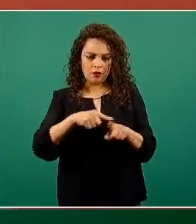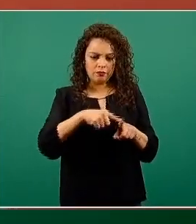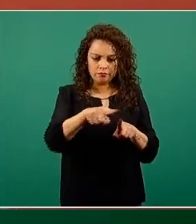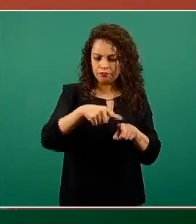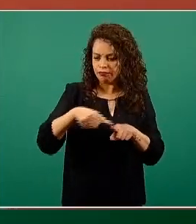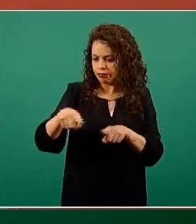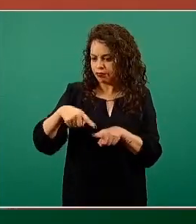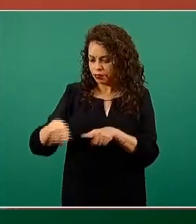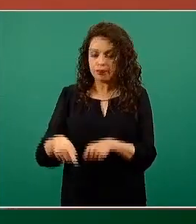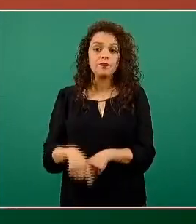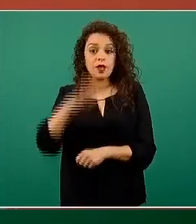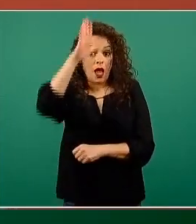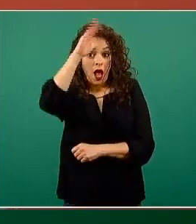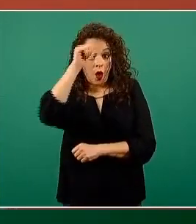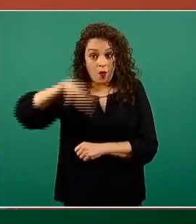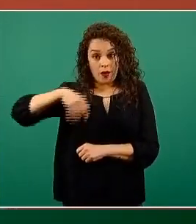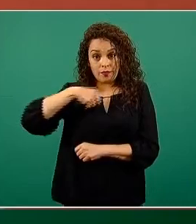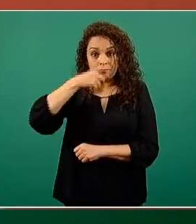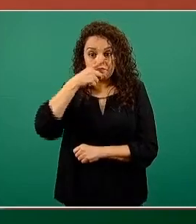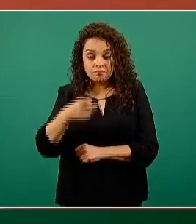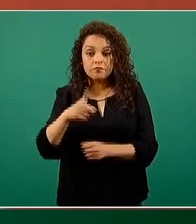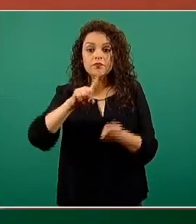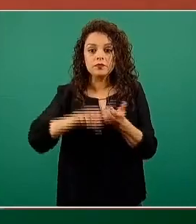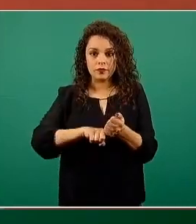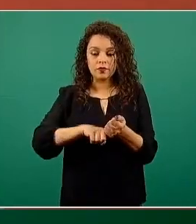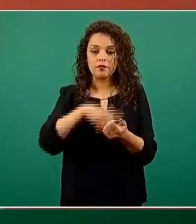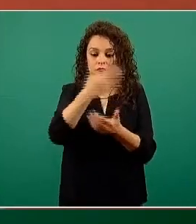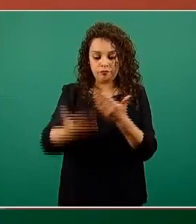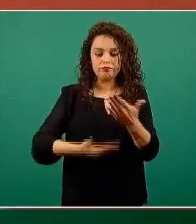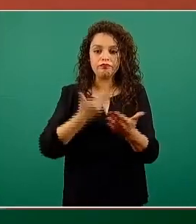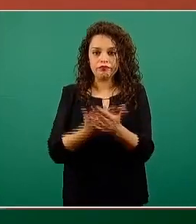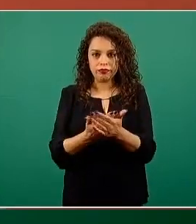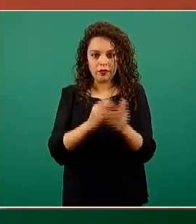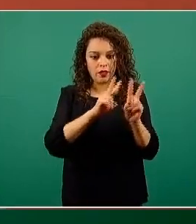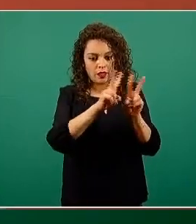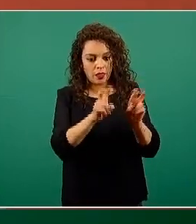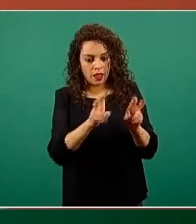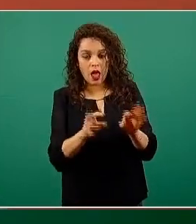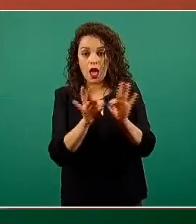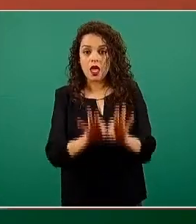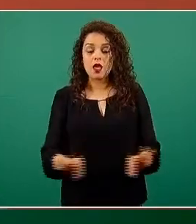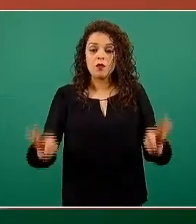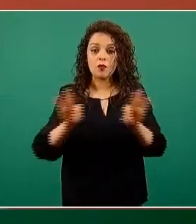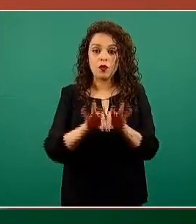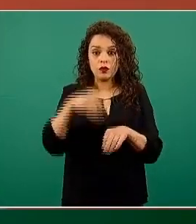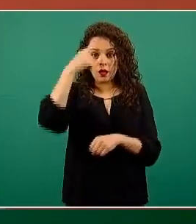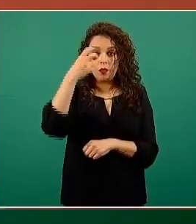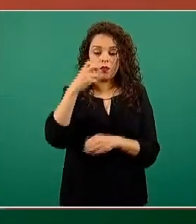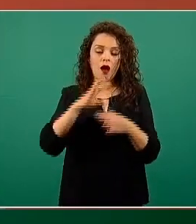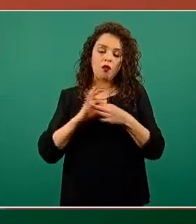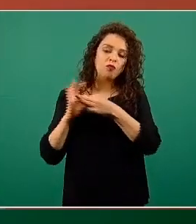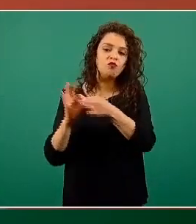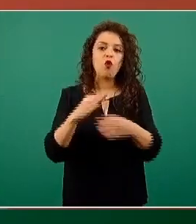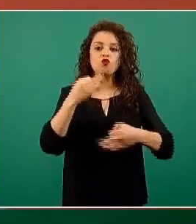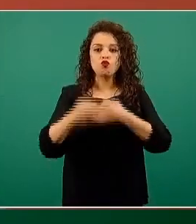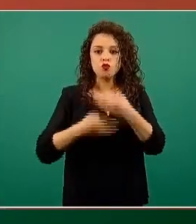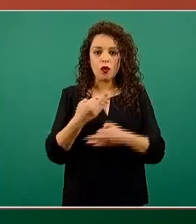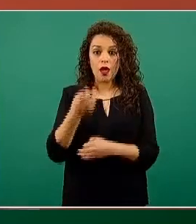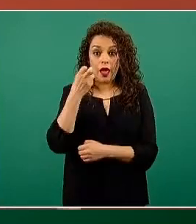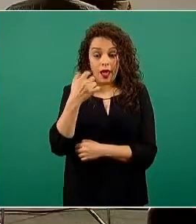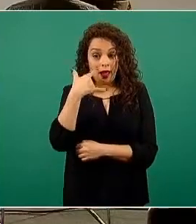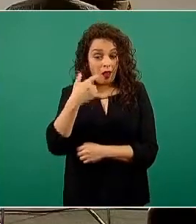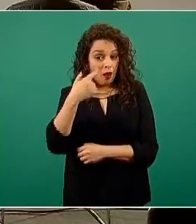referencia que pone los elementos clave para lograr este esfuerzo coordinado y que este esfuerzo sea